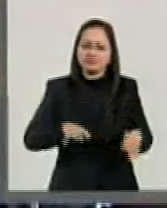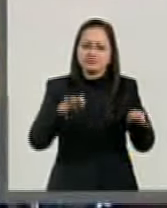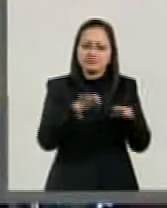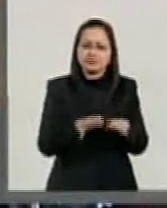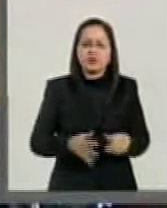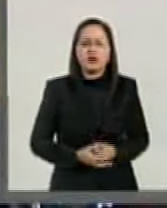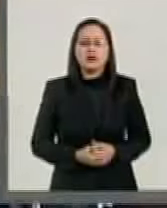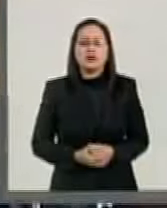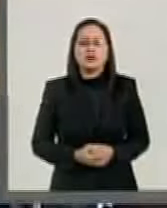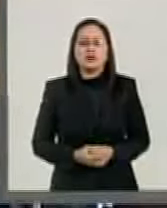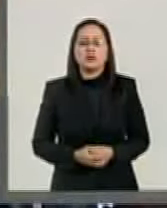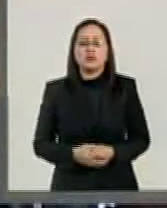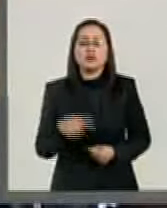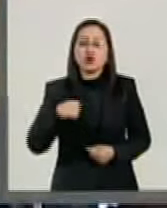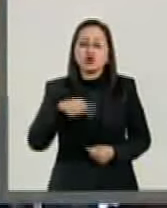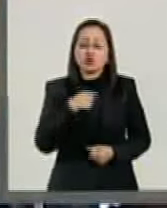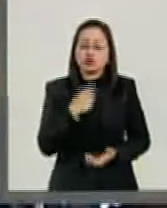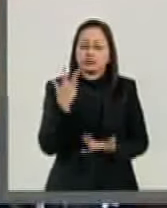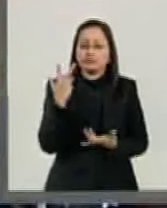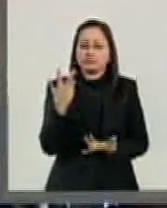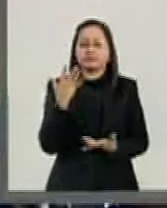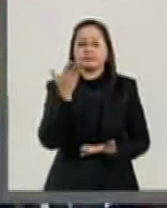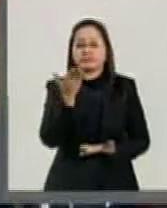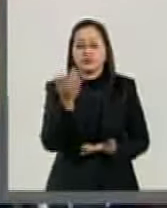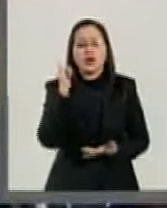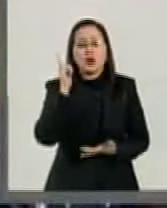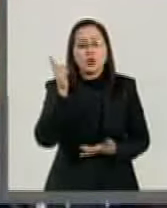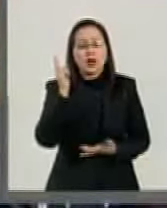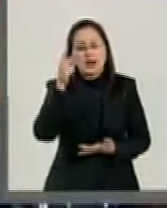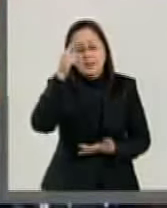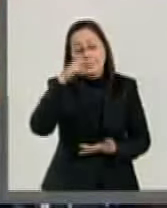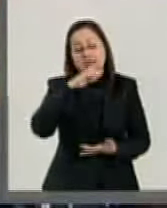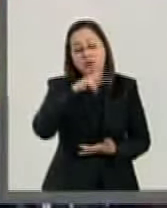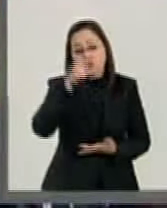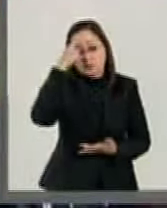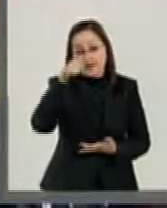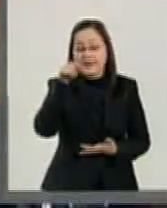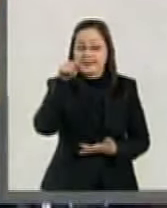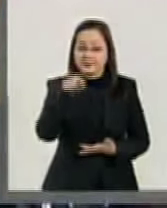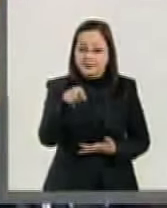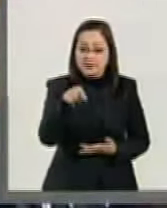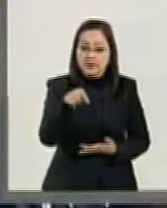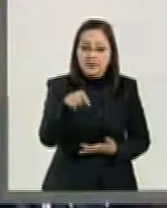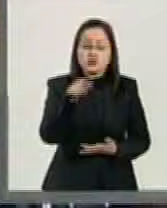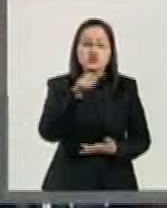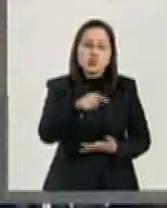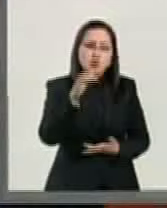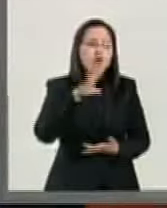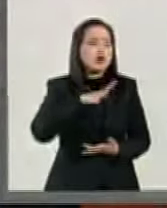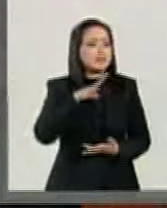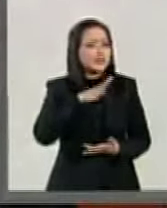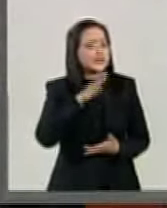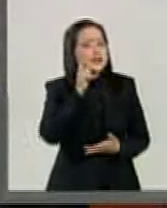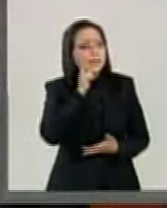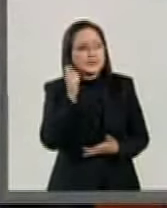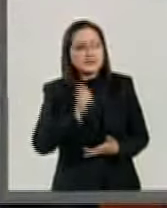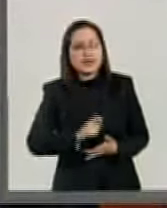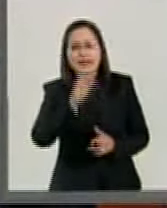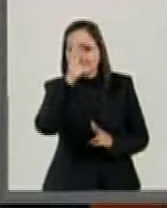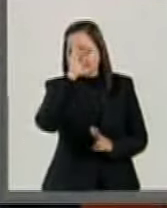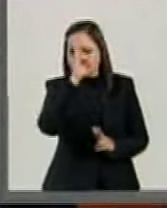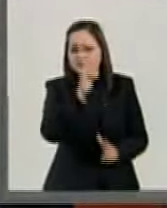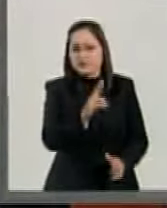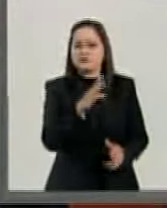Vamos a desearte lo mejor, Martín. Sabes que cuentas con nuestra amistad, con nuestro respeto,